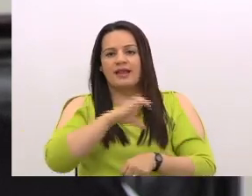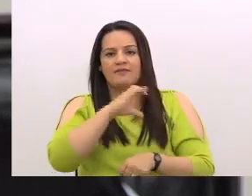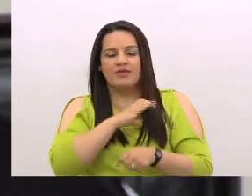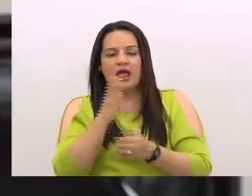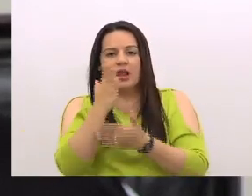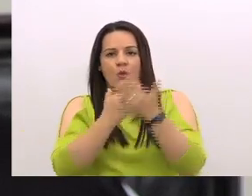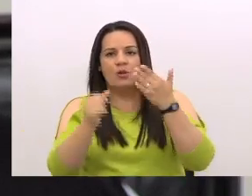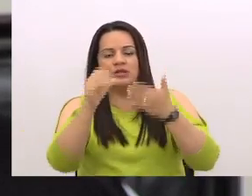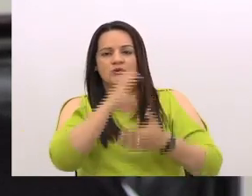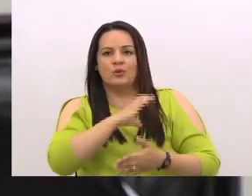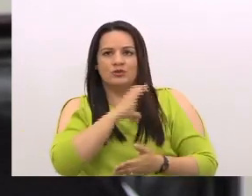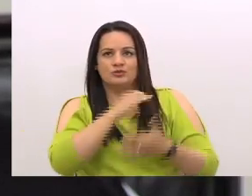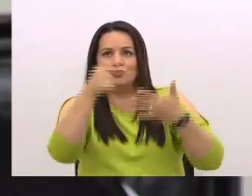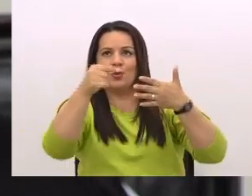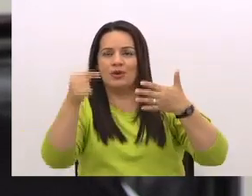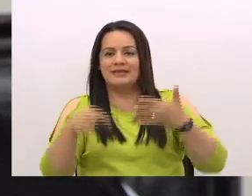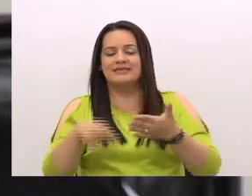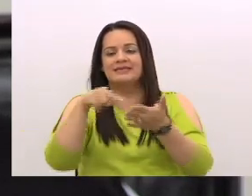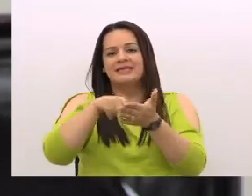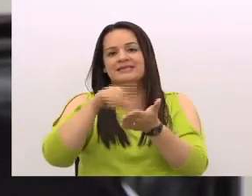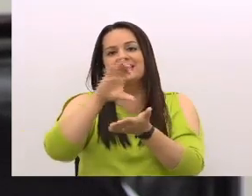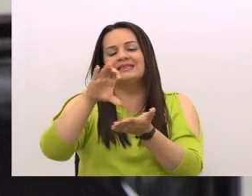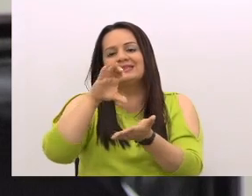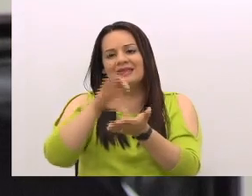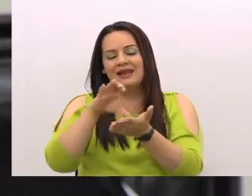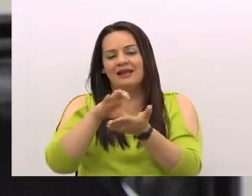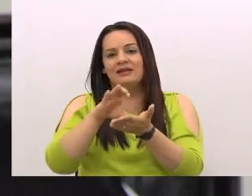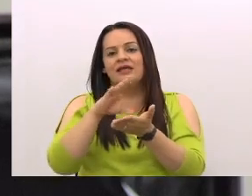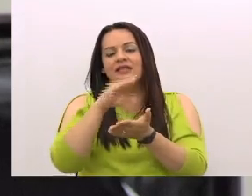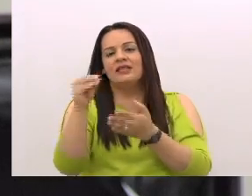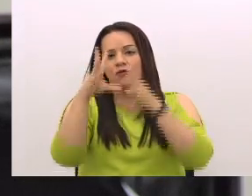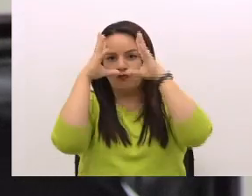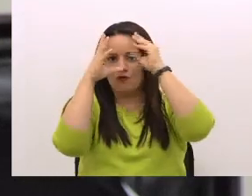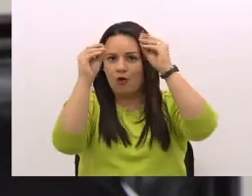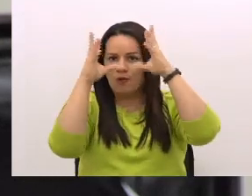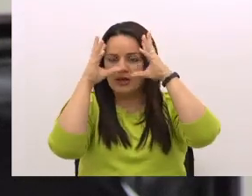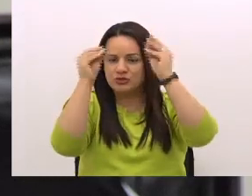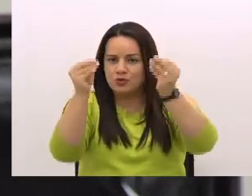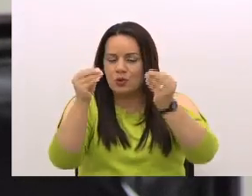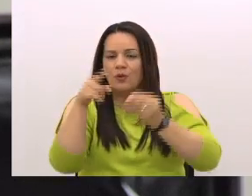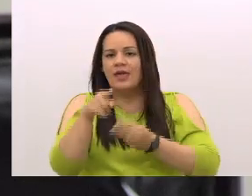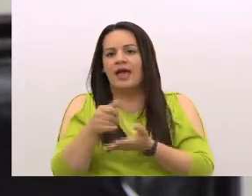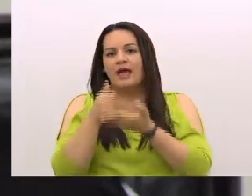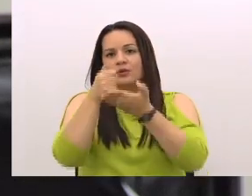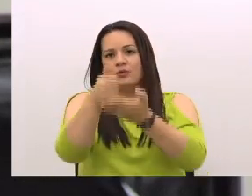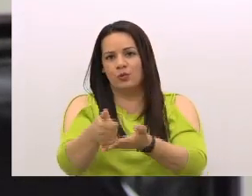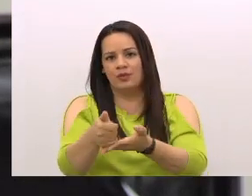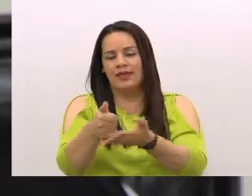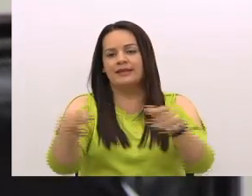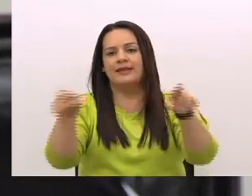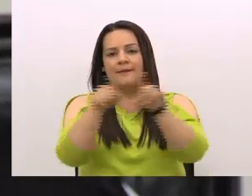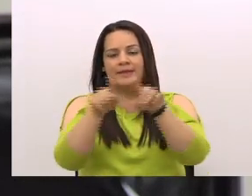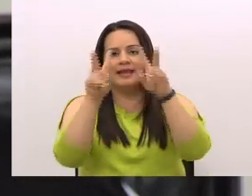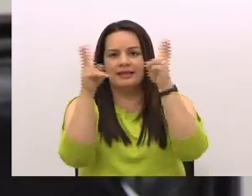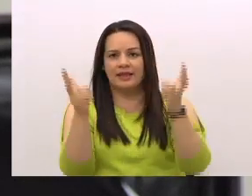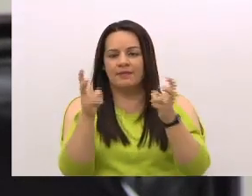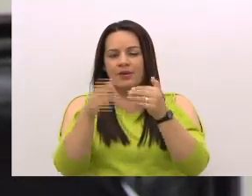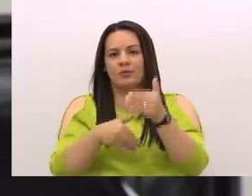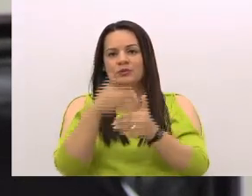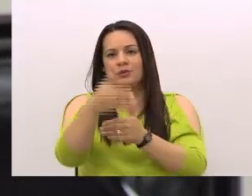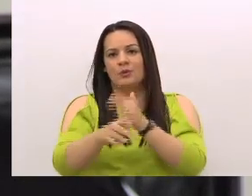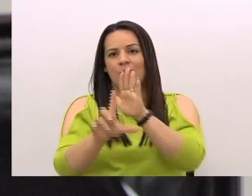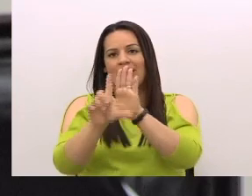Ahí es donde esa central de información crediticia viene a ayudar y también está el tema que posteriormente una ley de estas